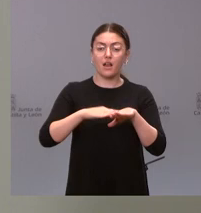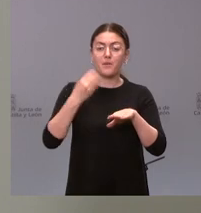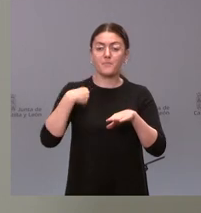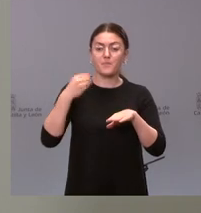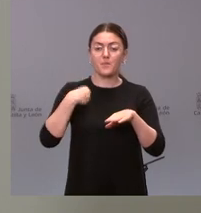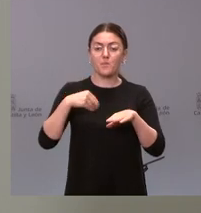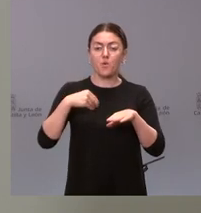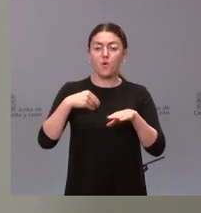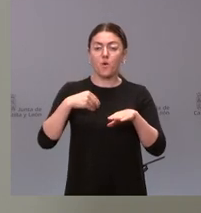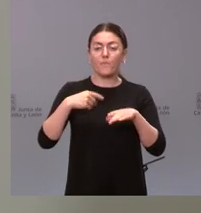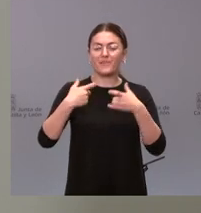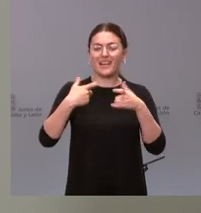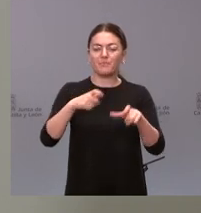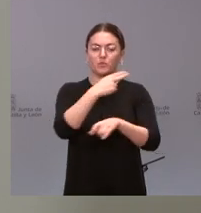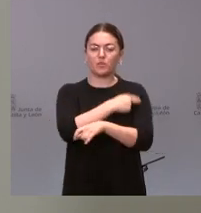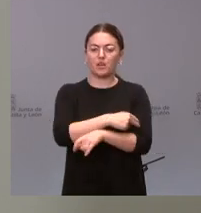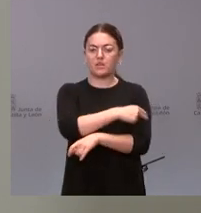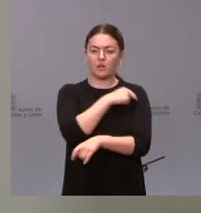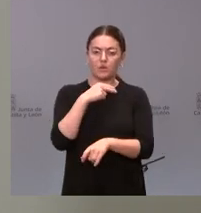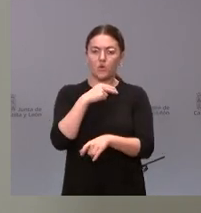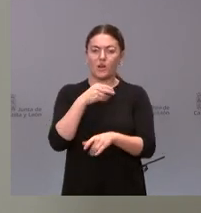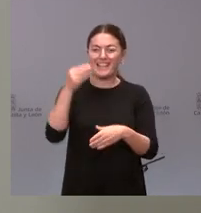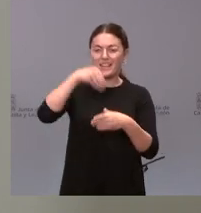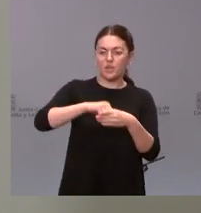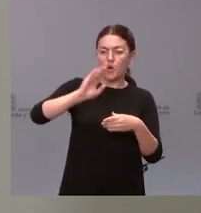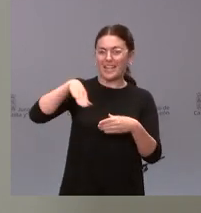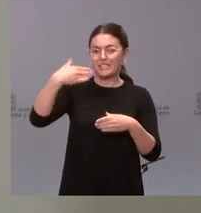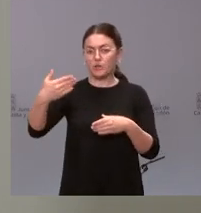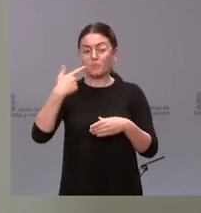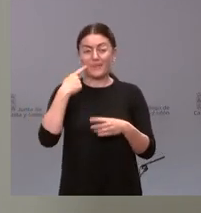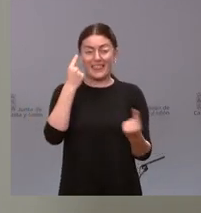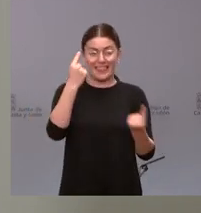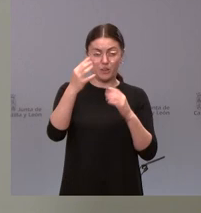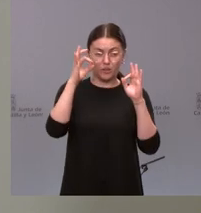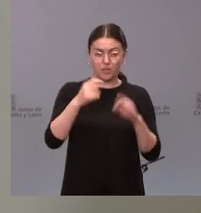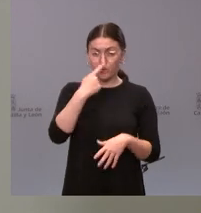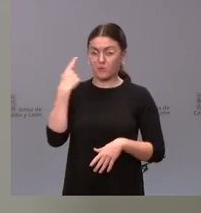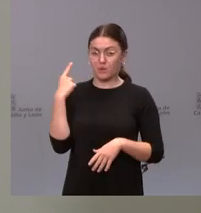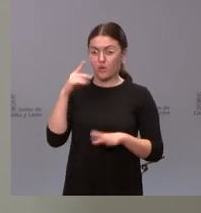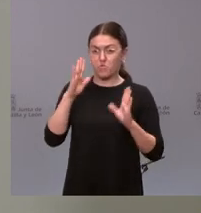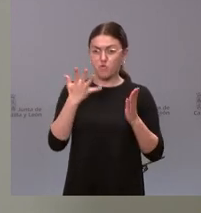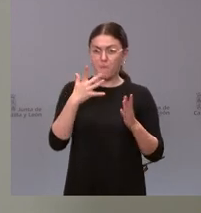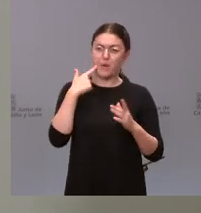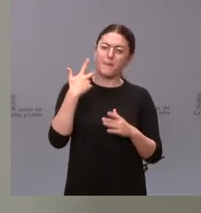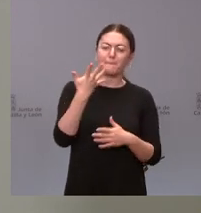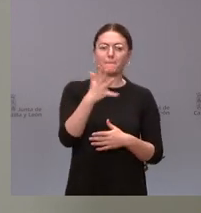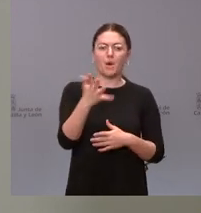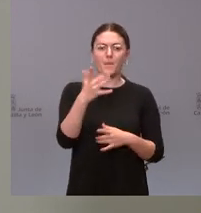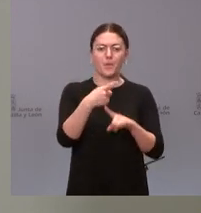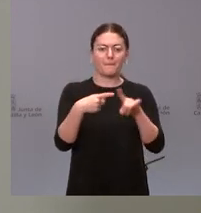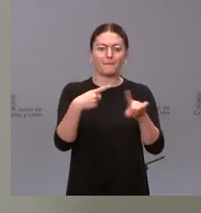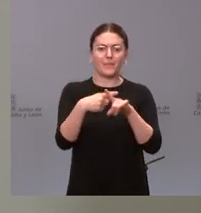externo aunque no tengo exactamente el dato del último año sí que tengo en la cabeza la media de los últimos ejercicios